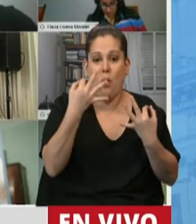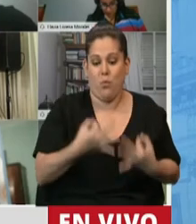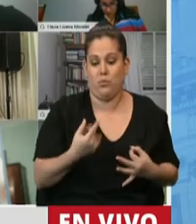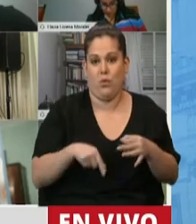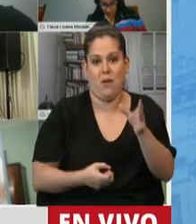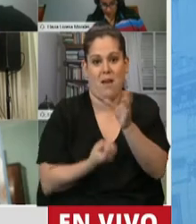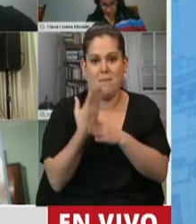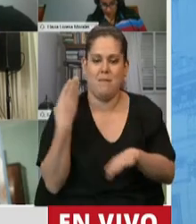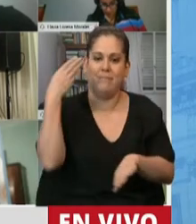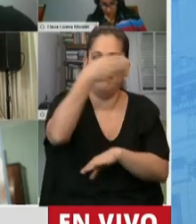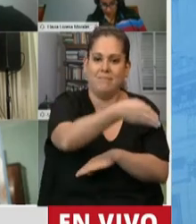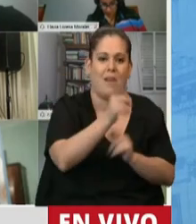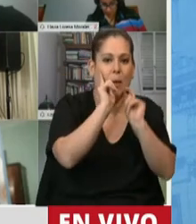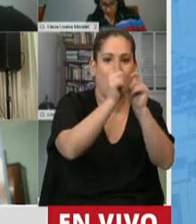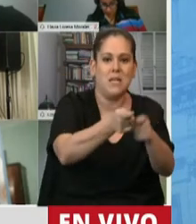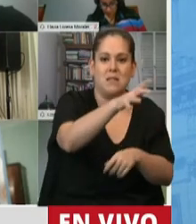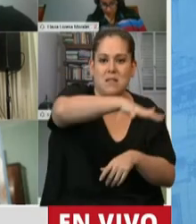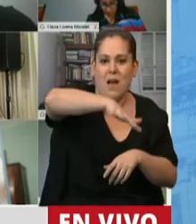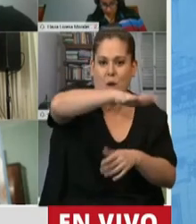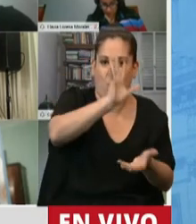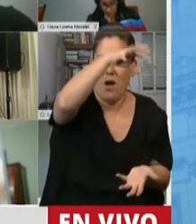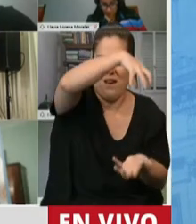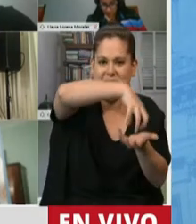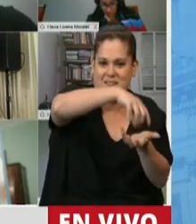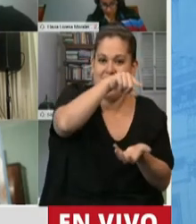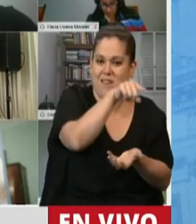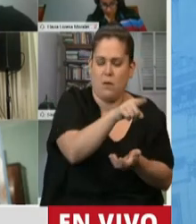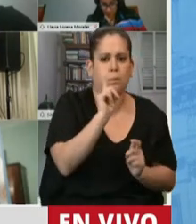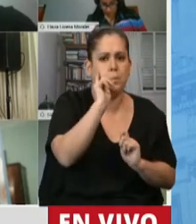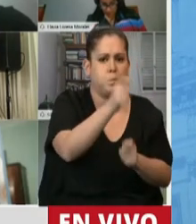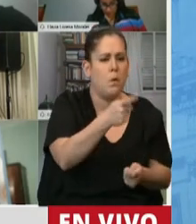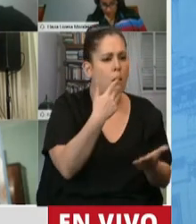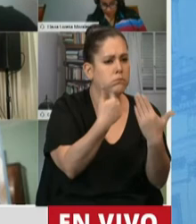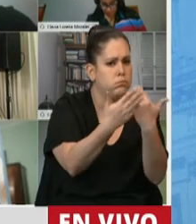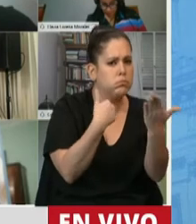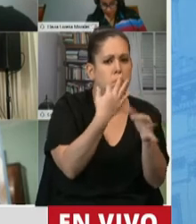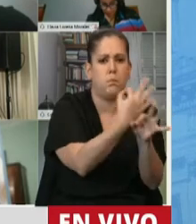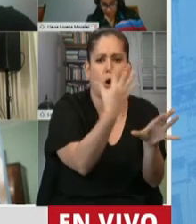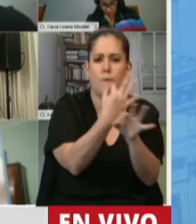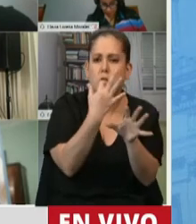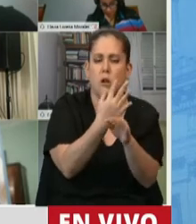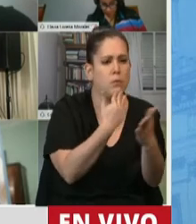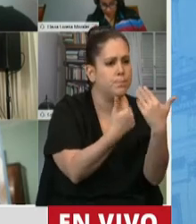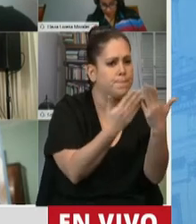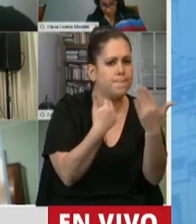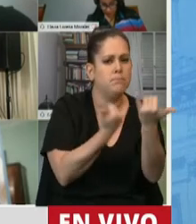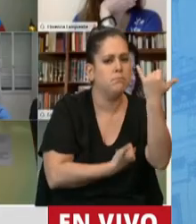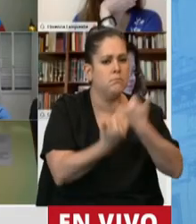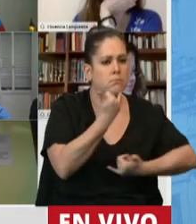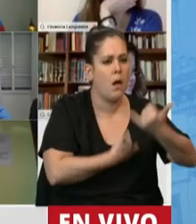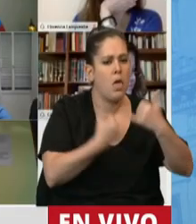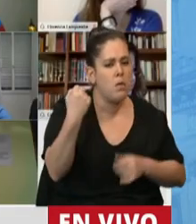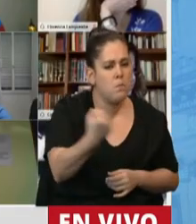oportunidad de poder visitar el mencionado centro y conversar e informarme con los profesionales del mismo que me transmitieron la